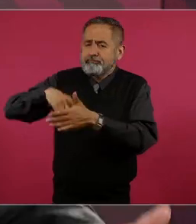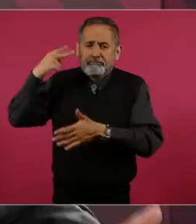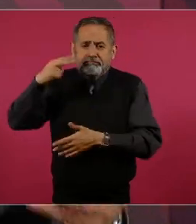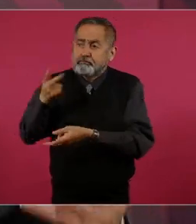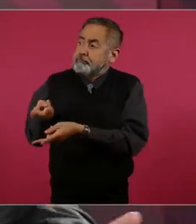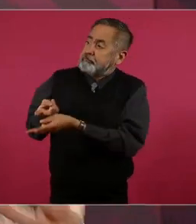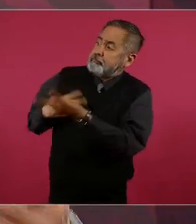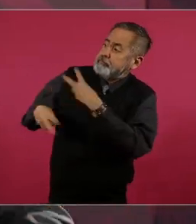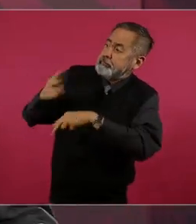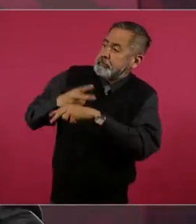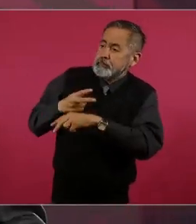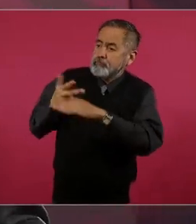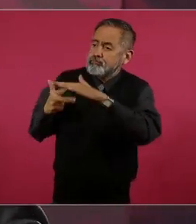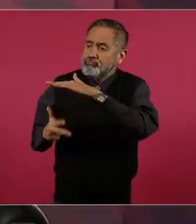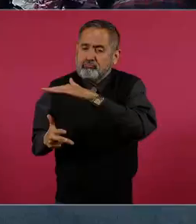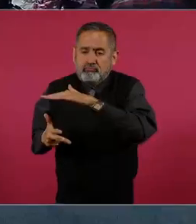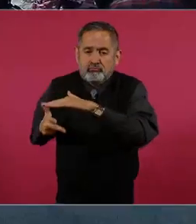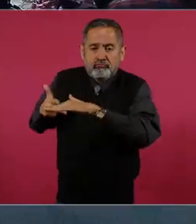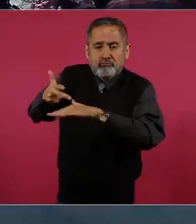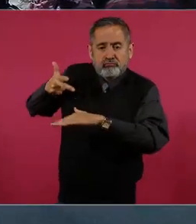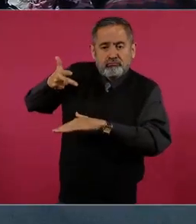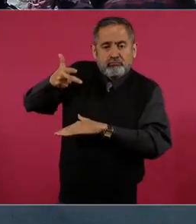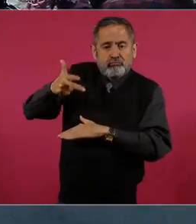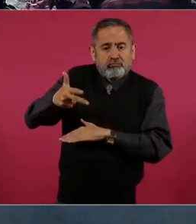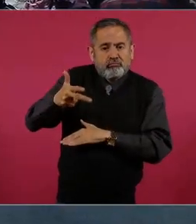emerja el submarino ruso